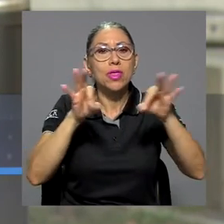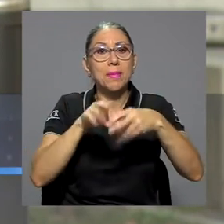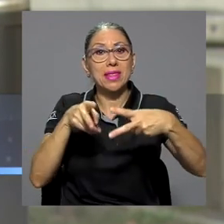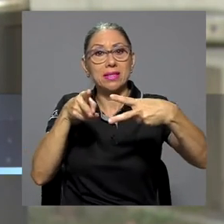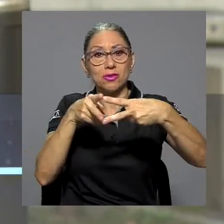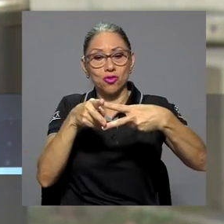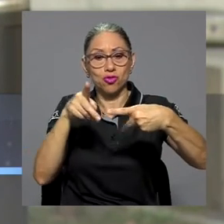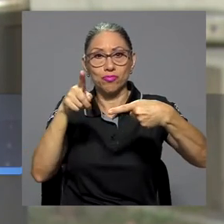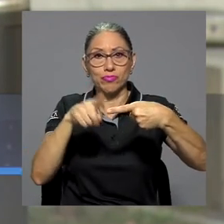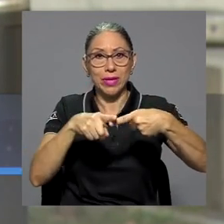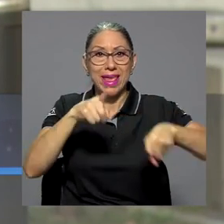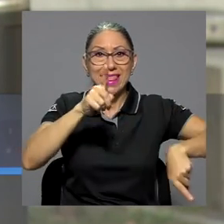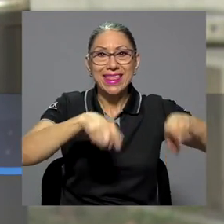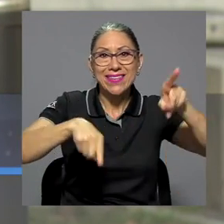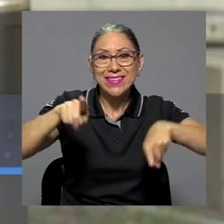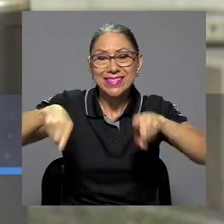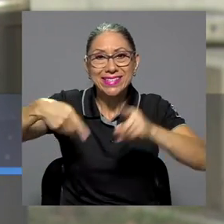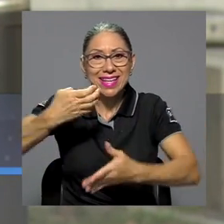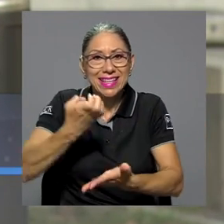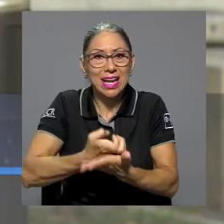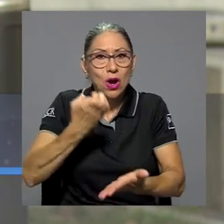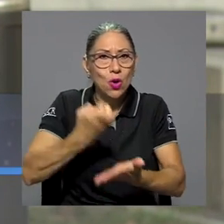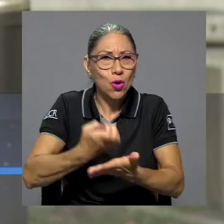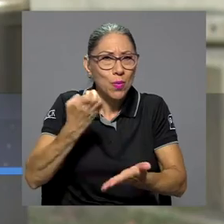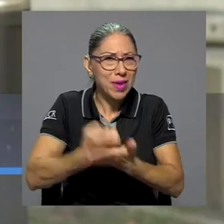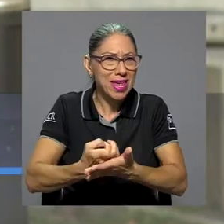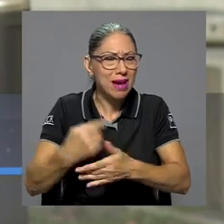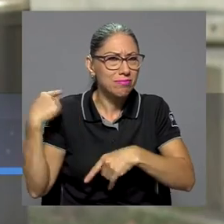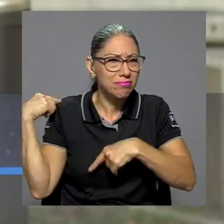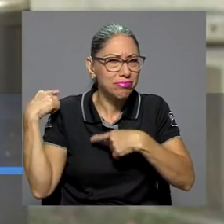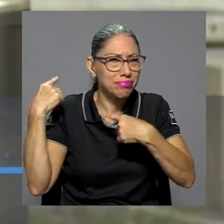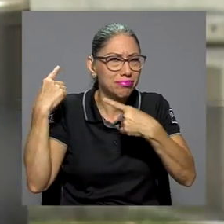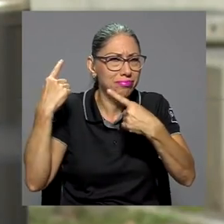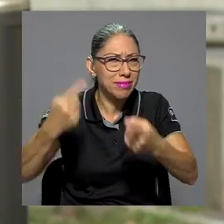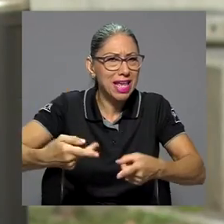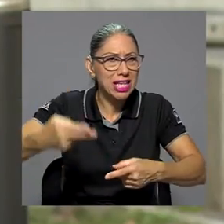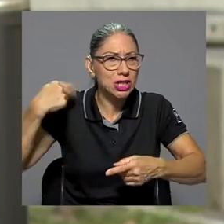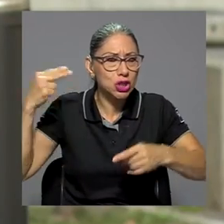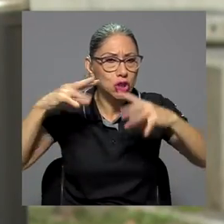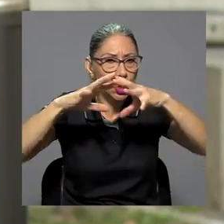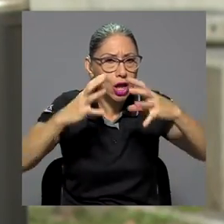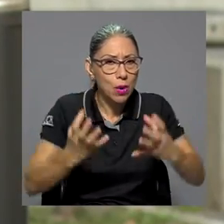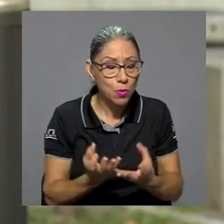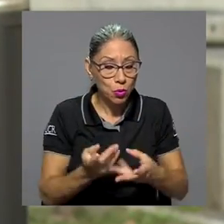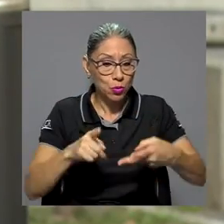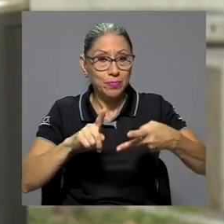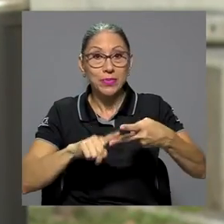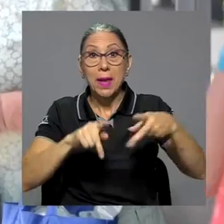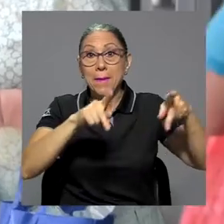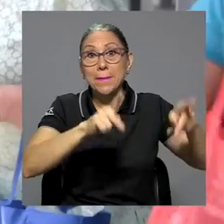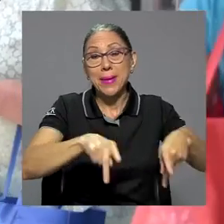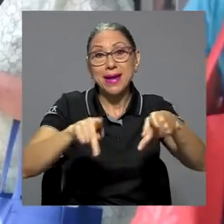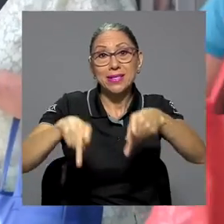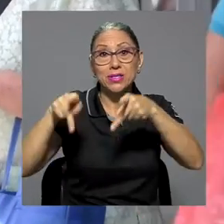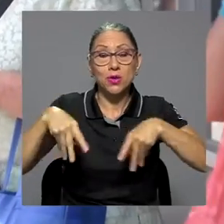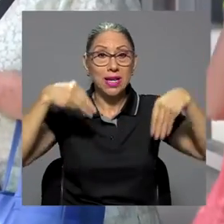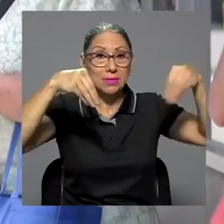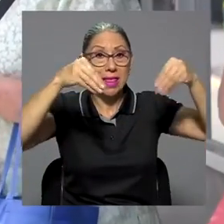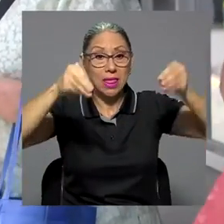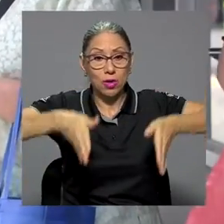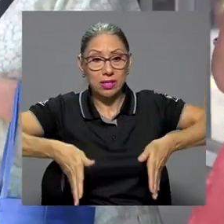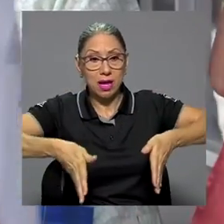es la diversidad de la economía a lo largo de la humanidad y el aporte que han dado las